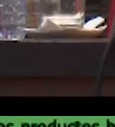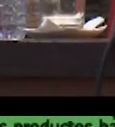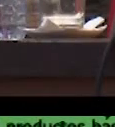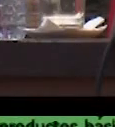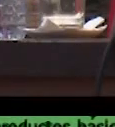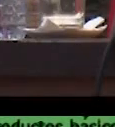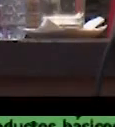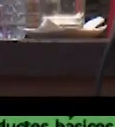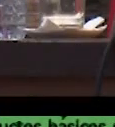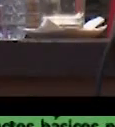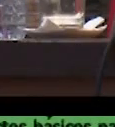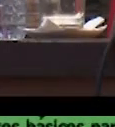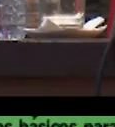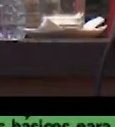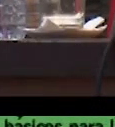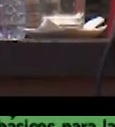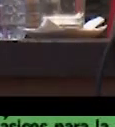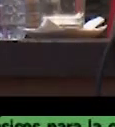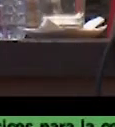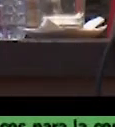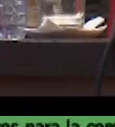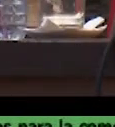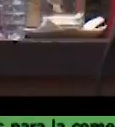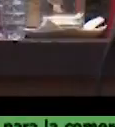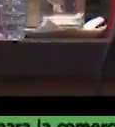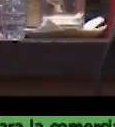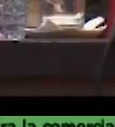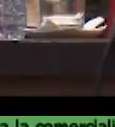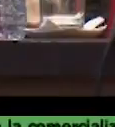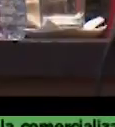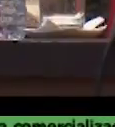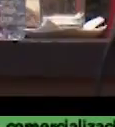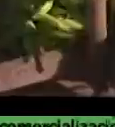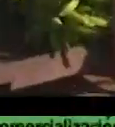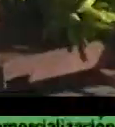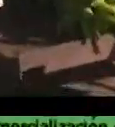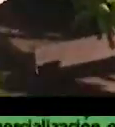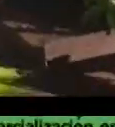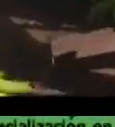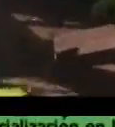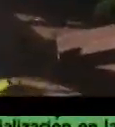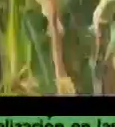de sembrar riquezas riquezas que lo que dará soberanía